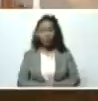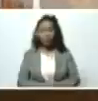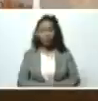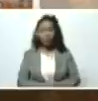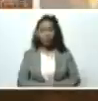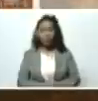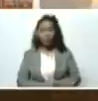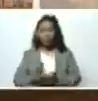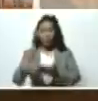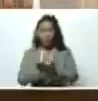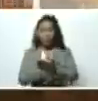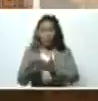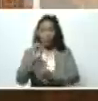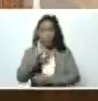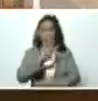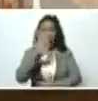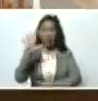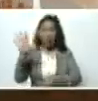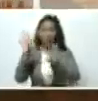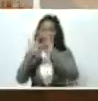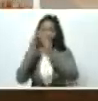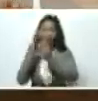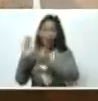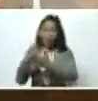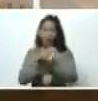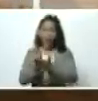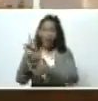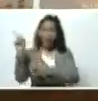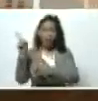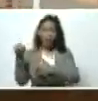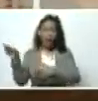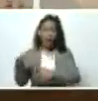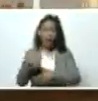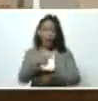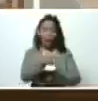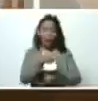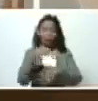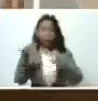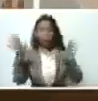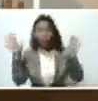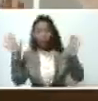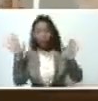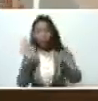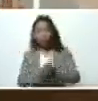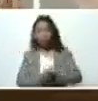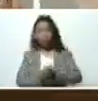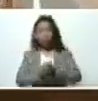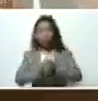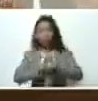desalojado a 45 familias, y esta quebrada, pues, ya